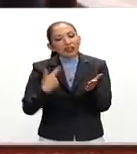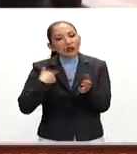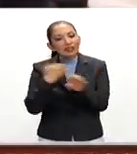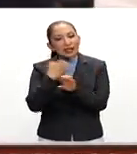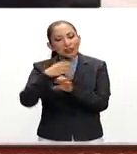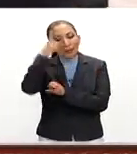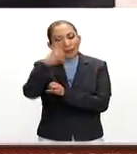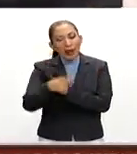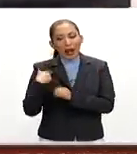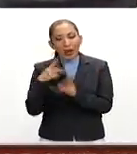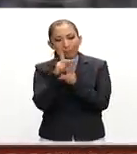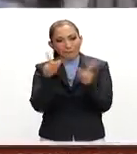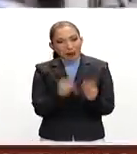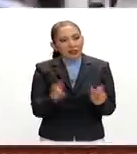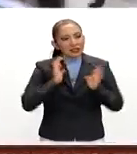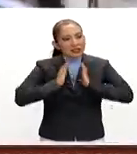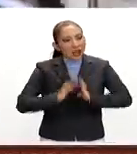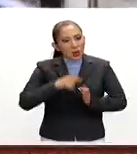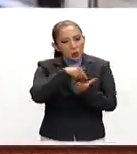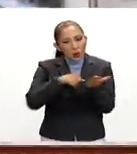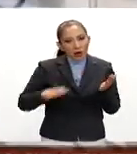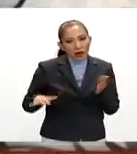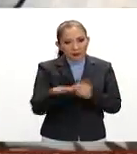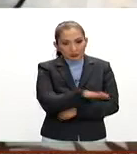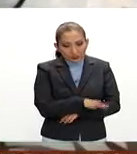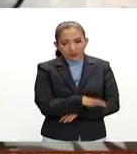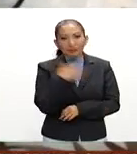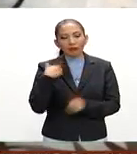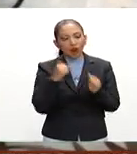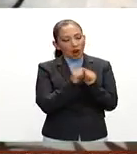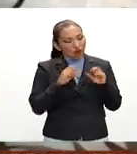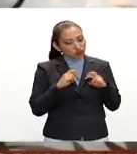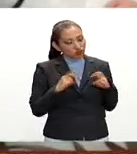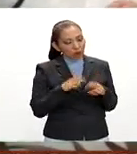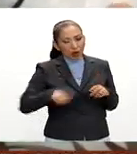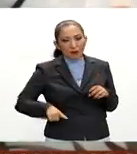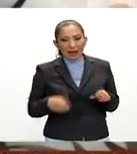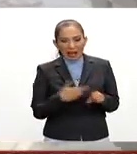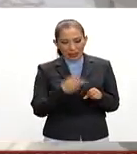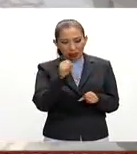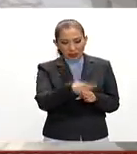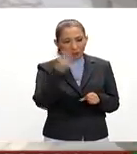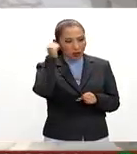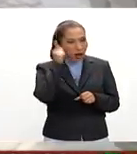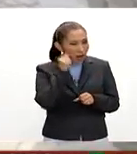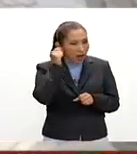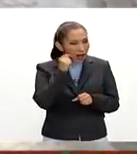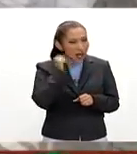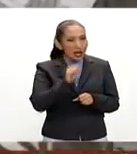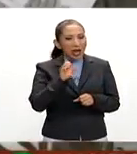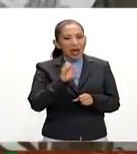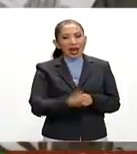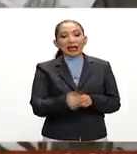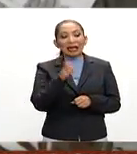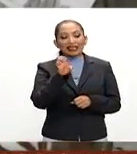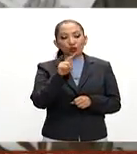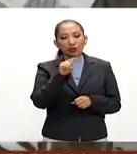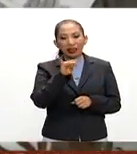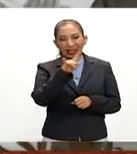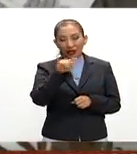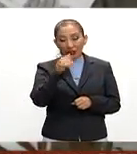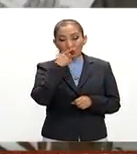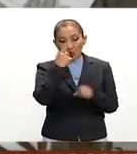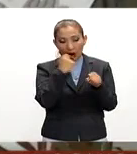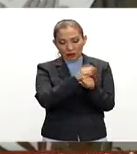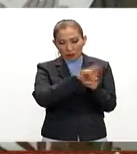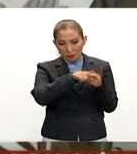a fin de restablecer la tranquilidad de la población. En compañía del gobernador de la entidad, Héctor Astudillo Flores, informó que a un año de